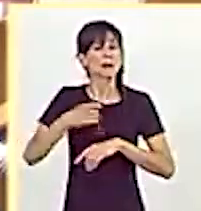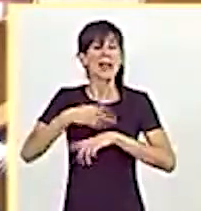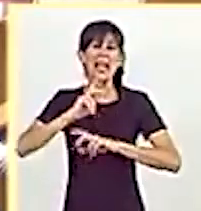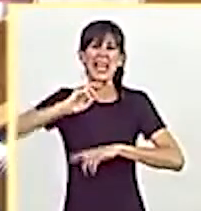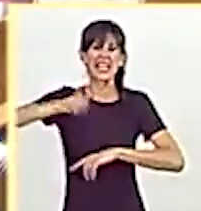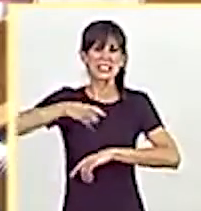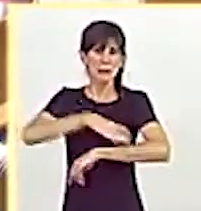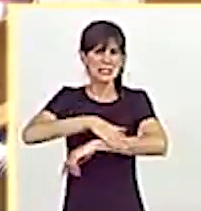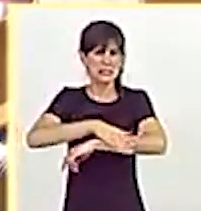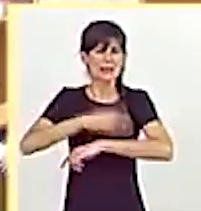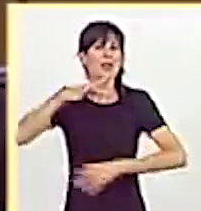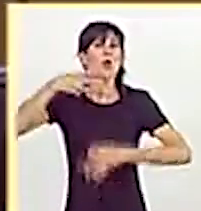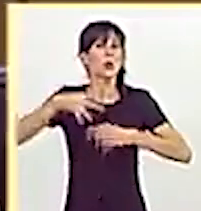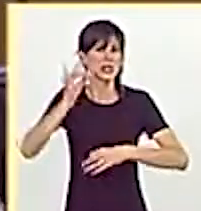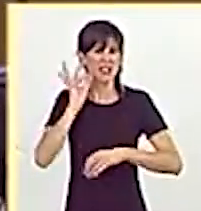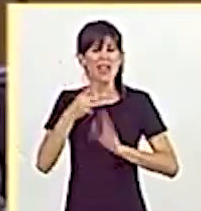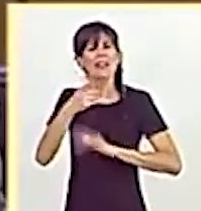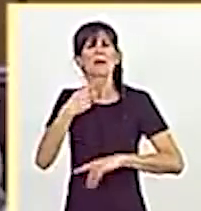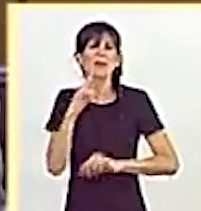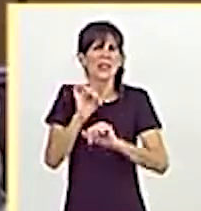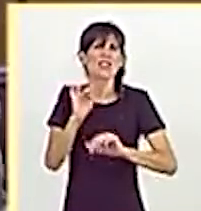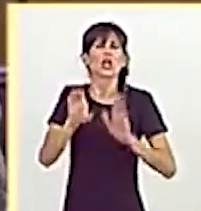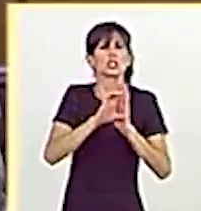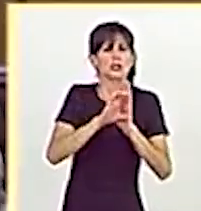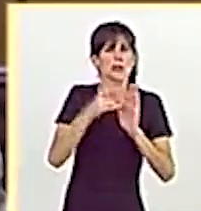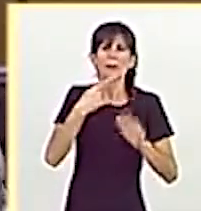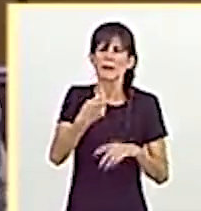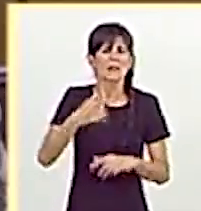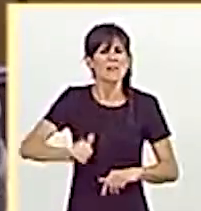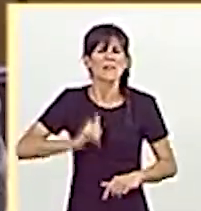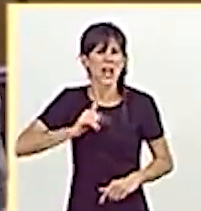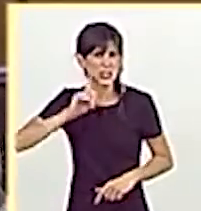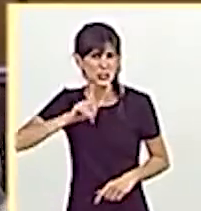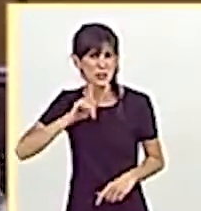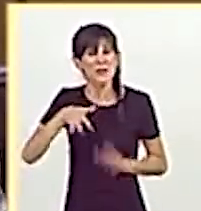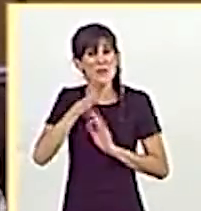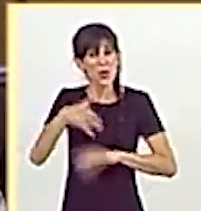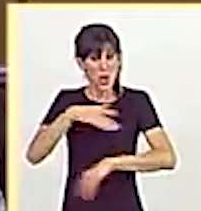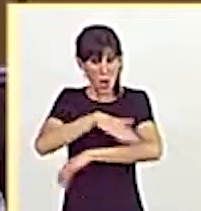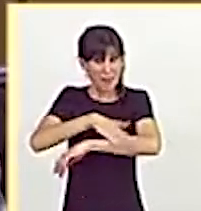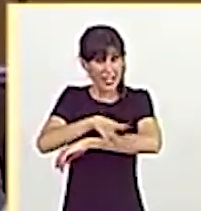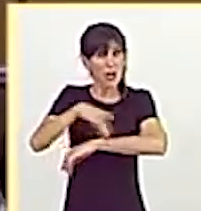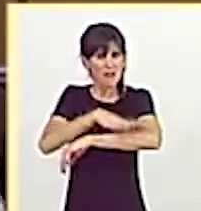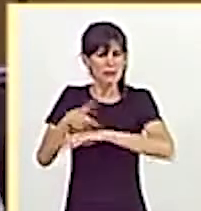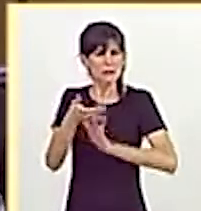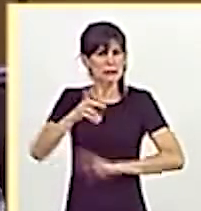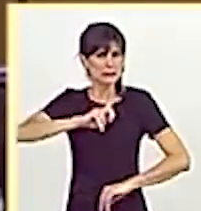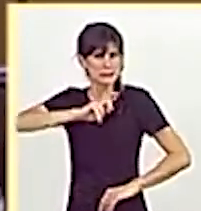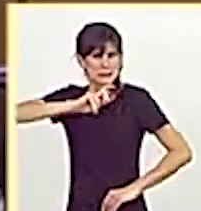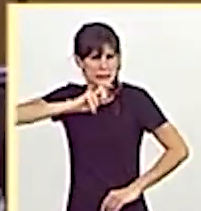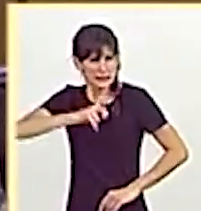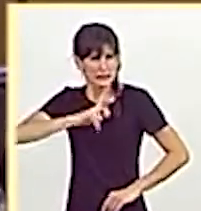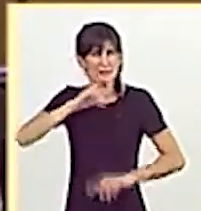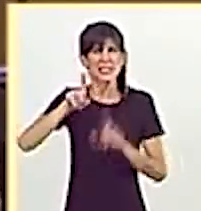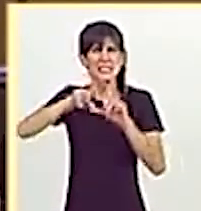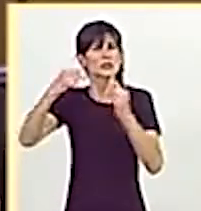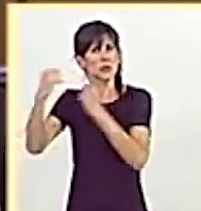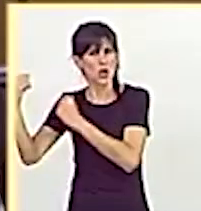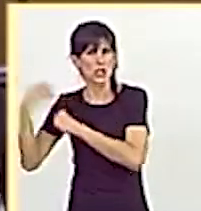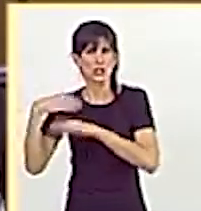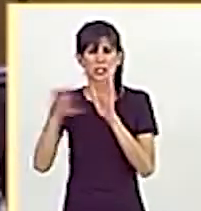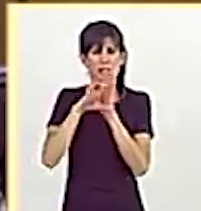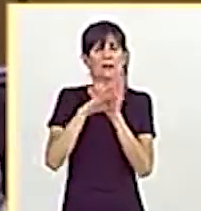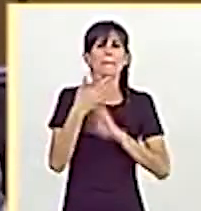Ustedes dicen que defiende la Constitución y es absolutamente falso porque desde el Gobierno atacan instituciones constitucionales